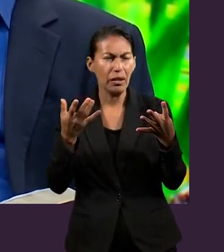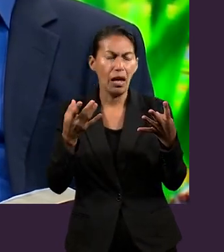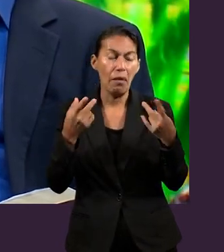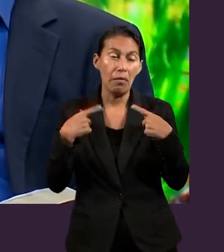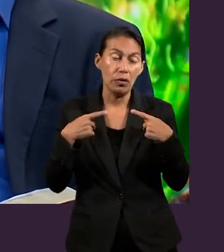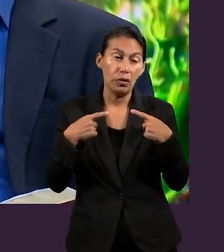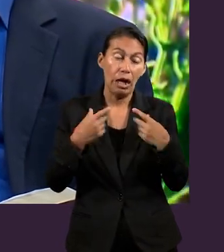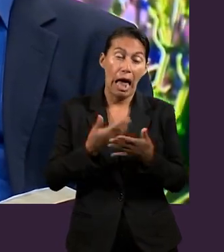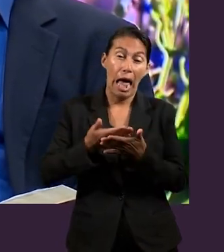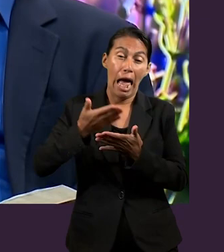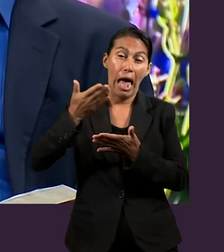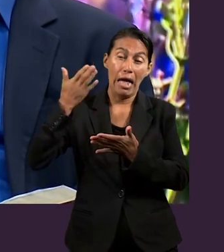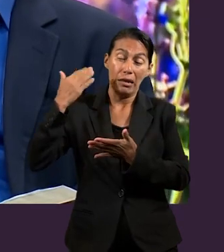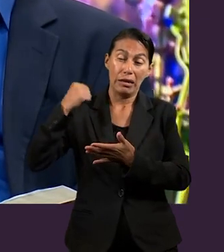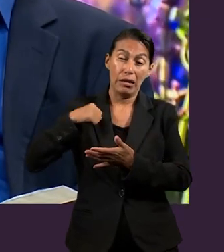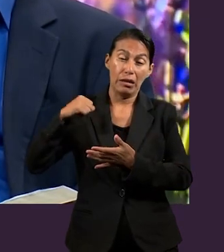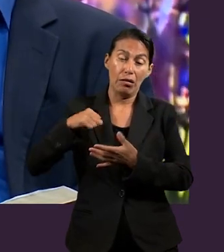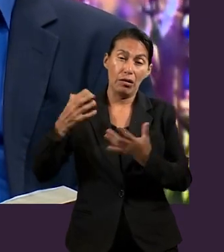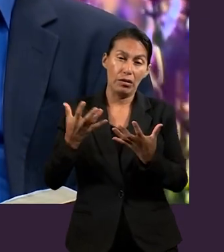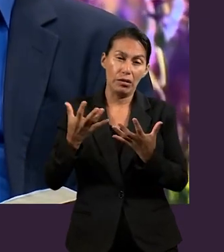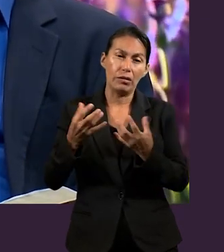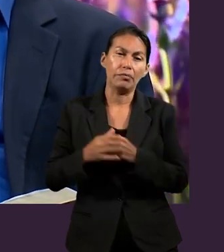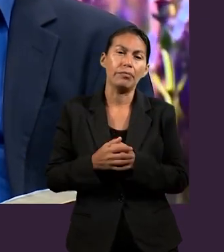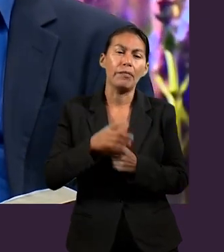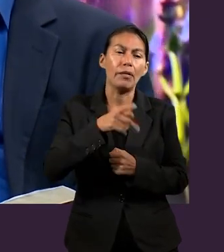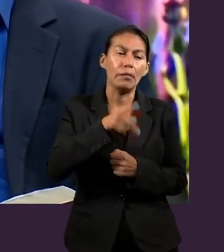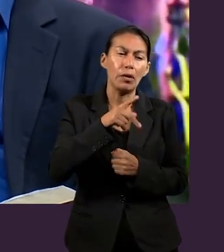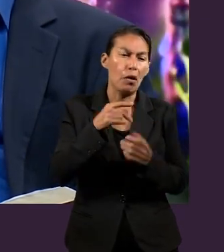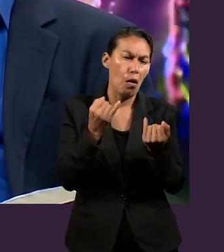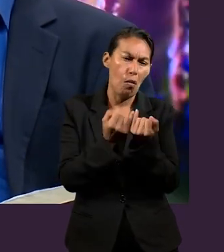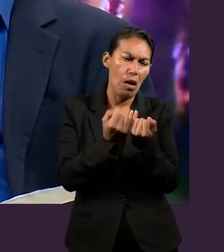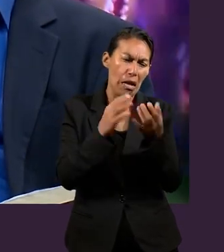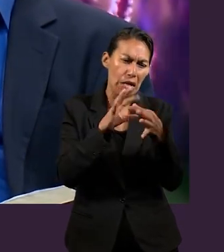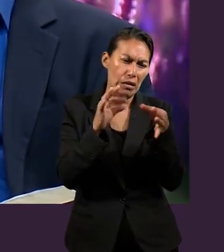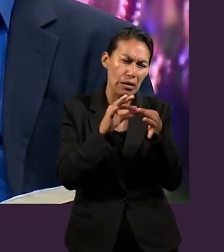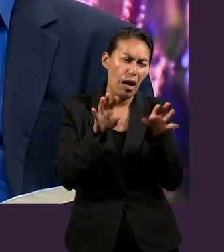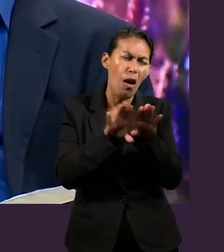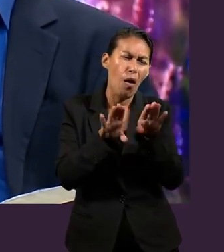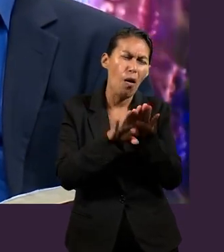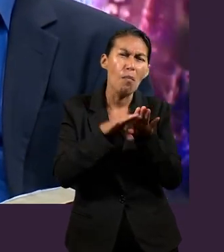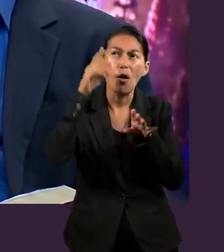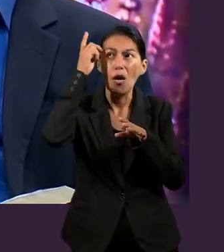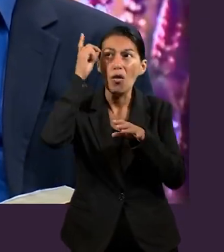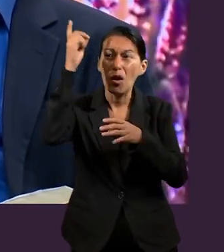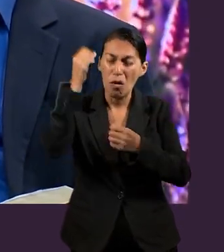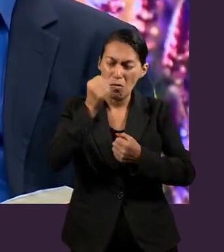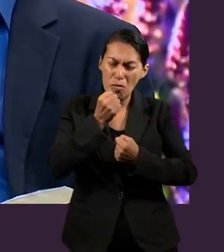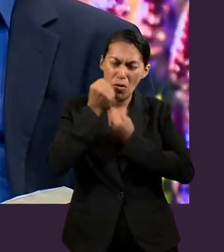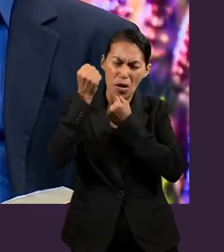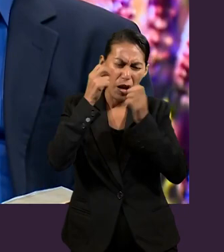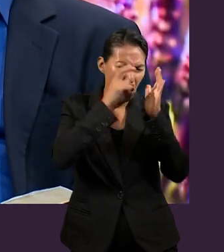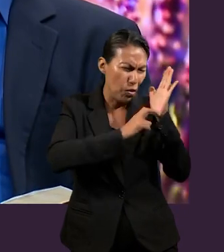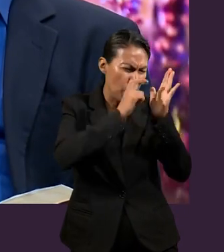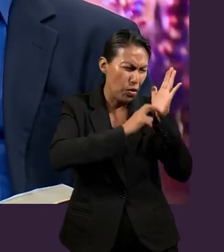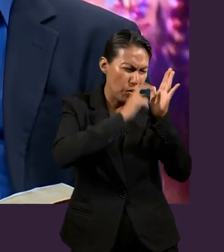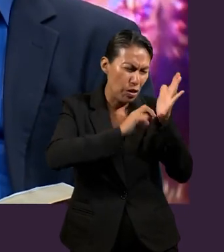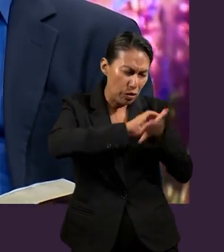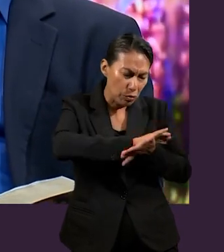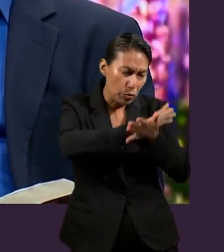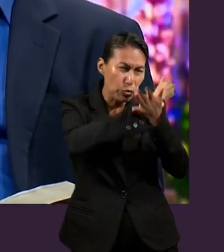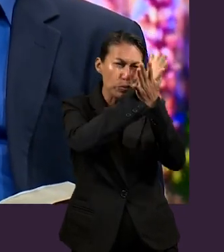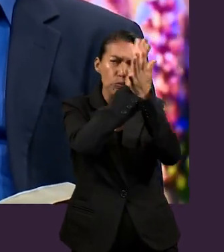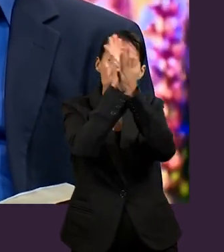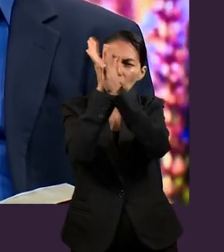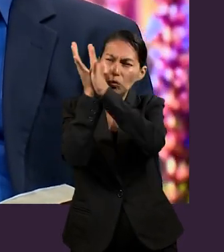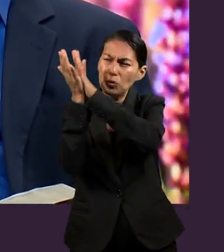los creyentes tenían en su vida antigua. Pero también describe cómo fueron transformados por el poder de Dios. Vivir